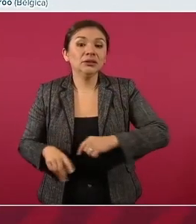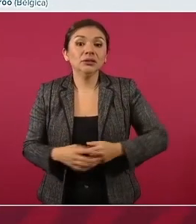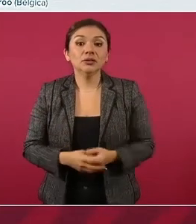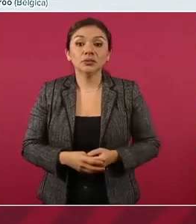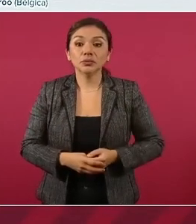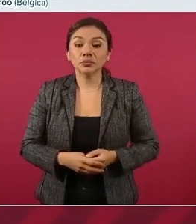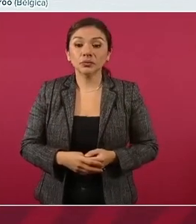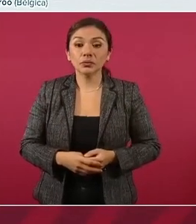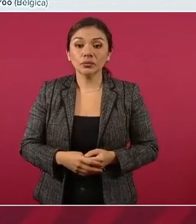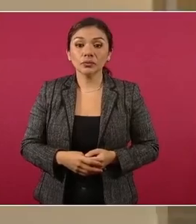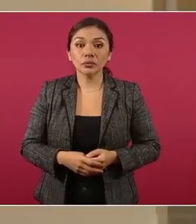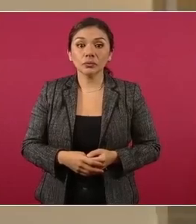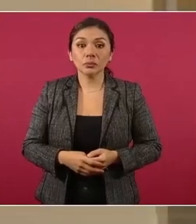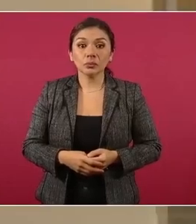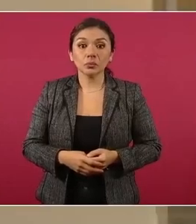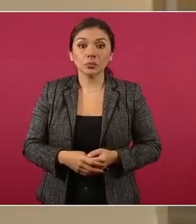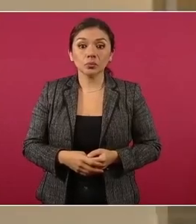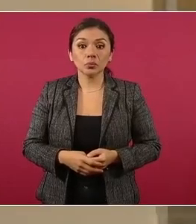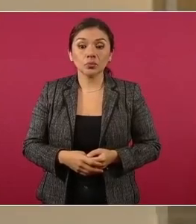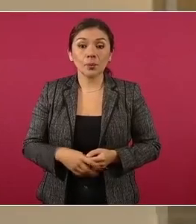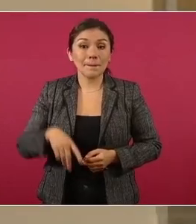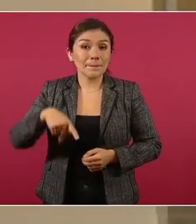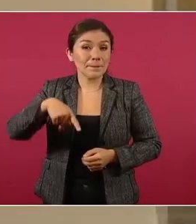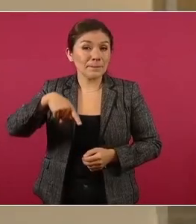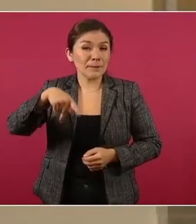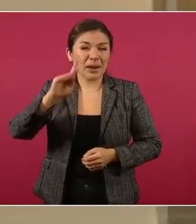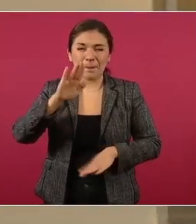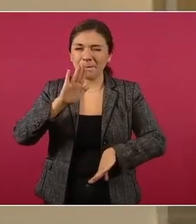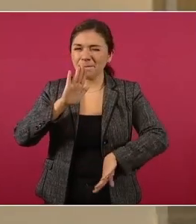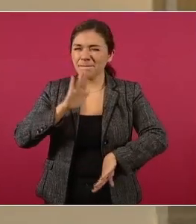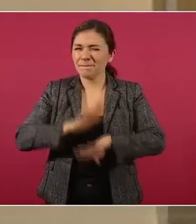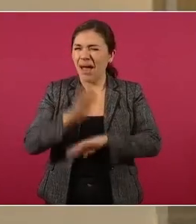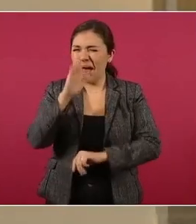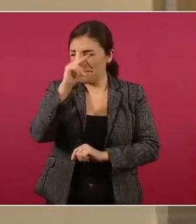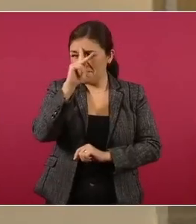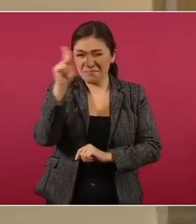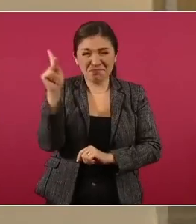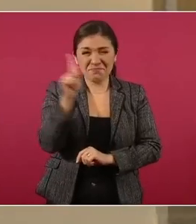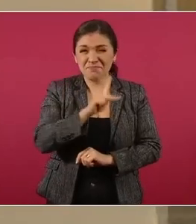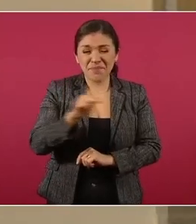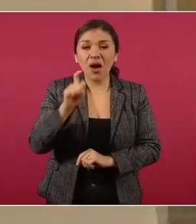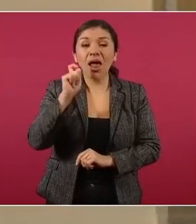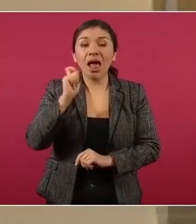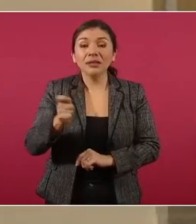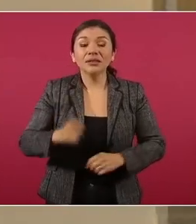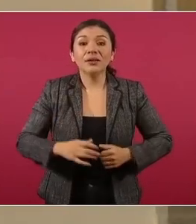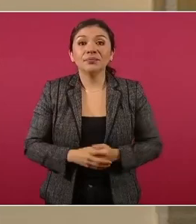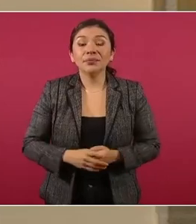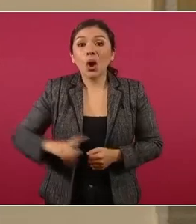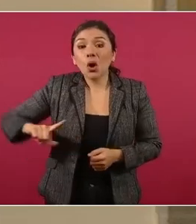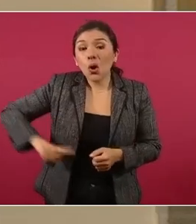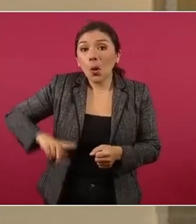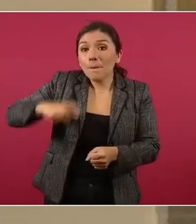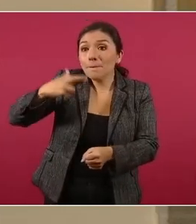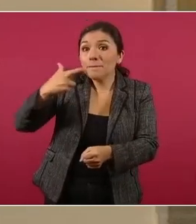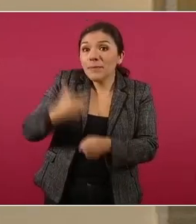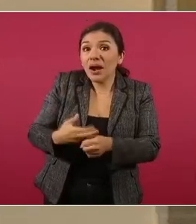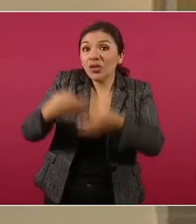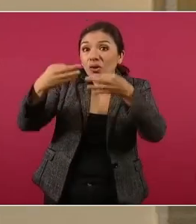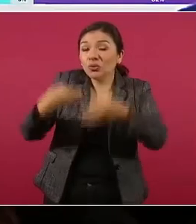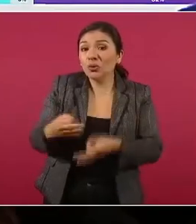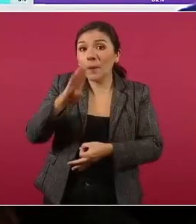Pero lo peor es que el gobernador del Banco de México